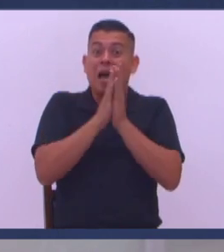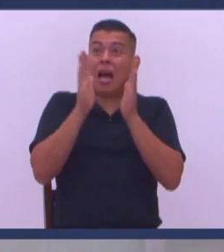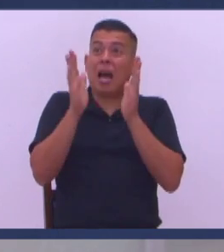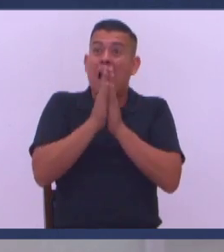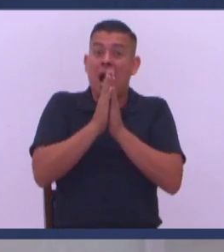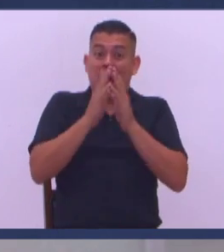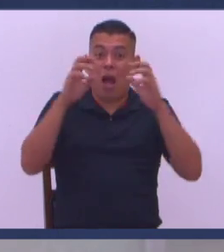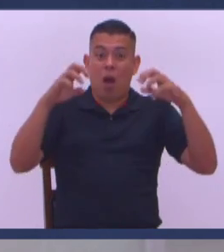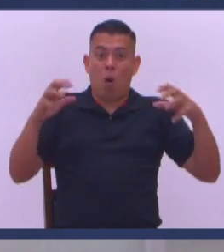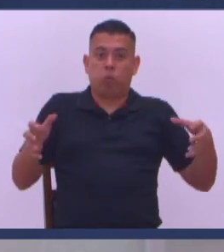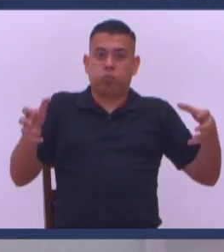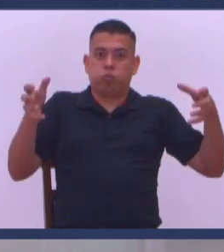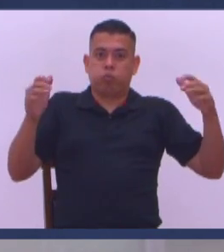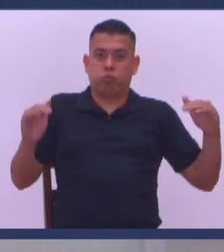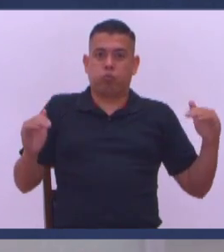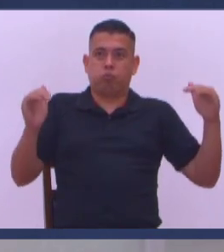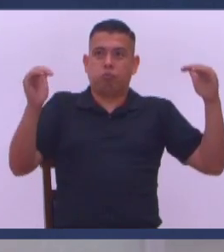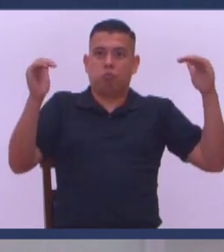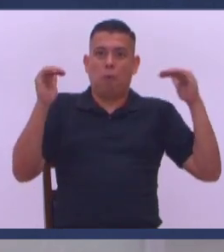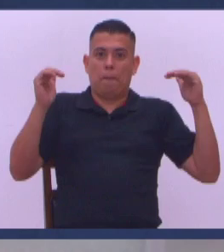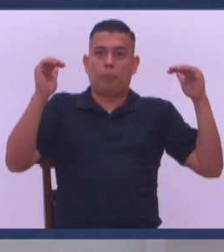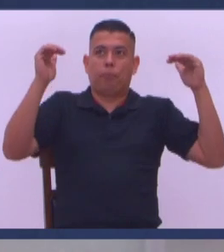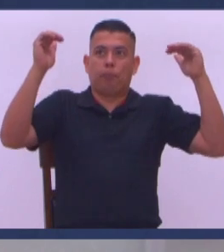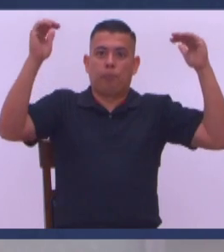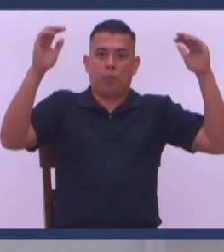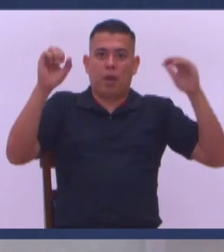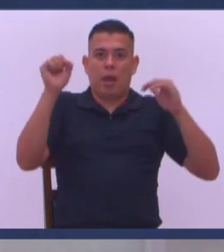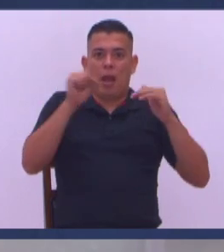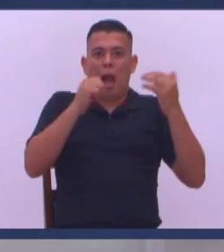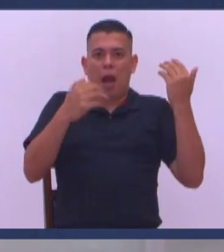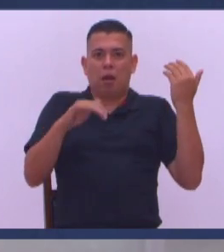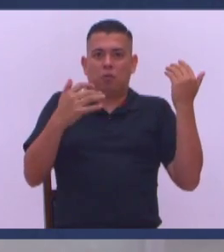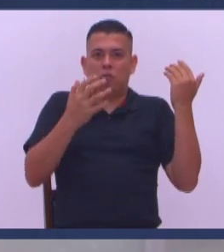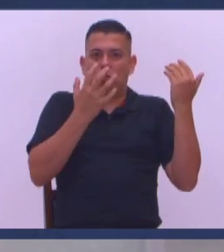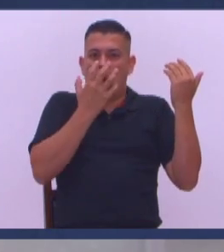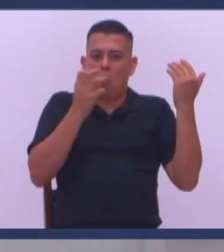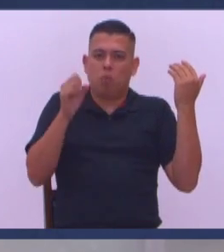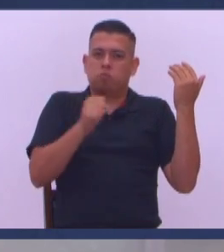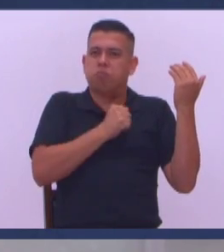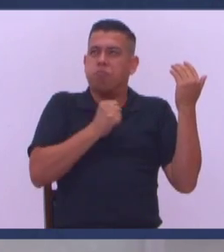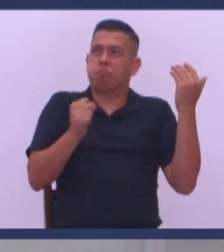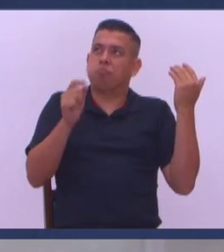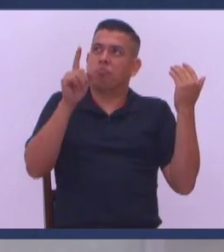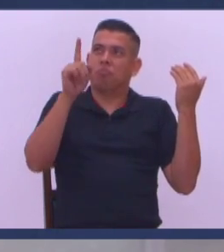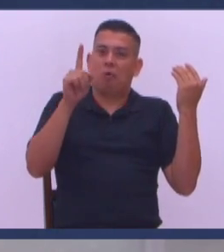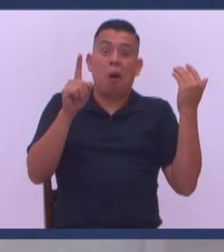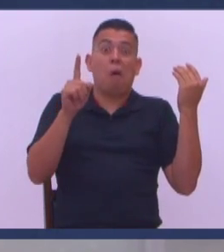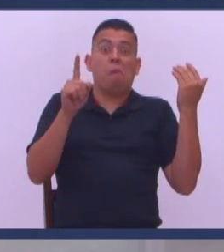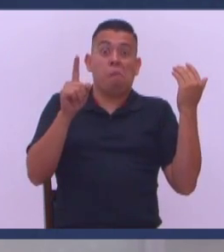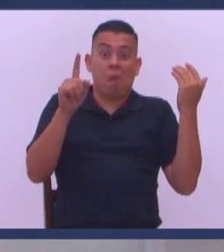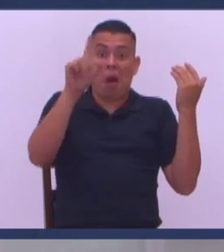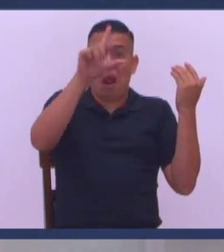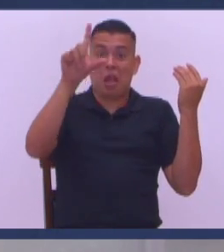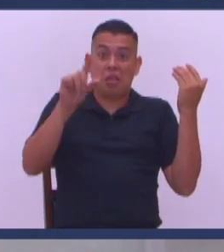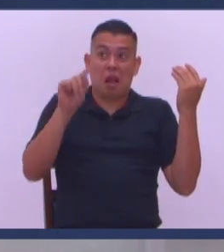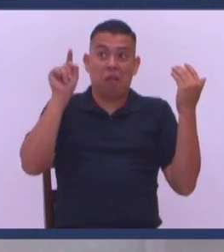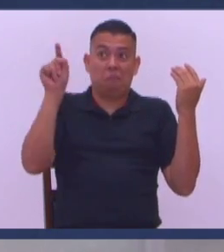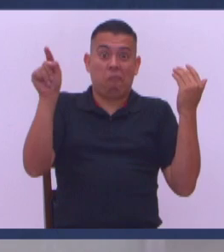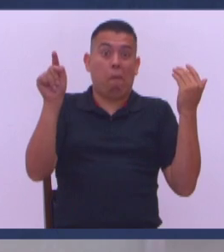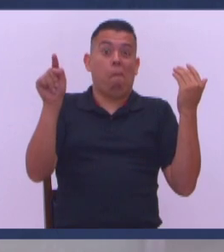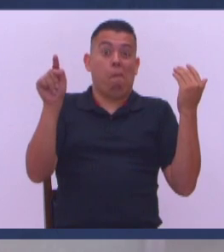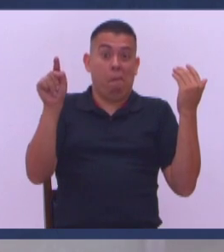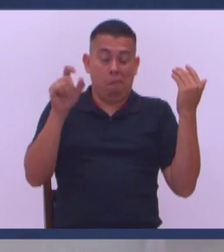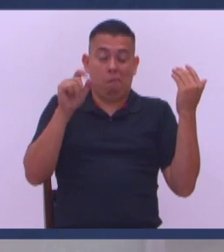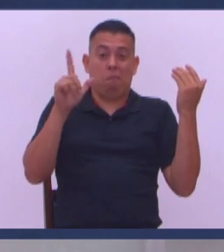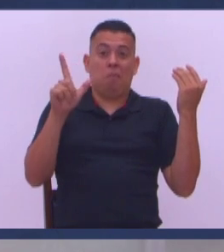balcón a balcón Y hay niños Que están ahí Tocando la guitarra Y con sus mascarillas Cantando ¿Saben por qué? Porque donde está El Espíritu de Dios Allá hay